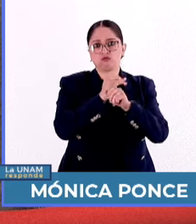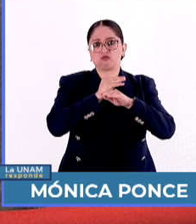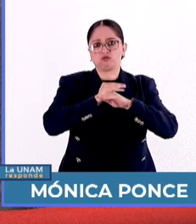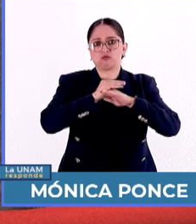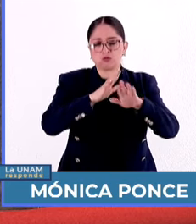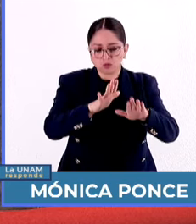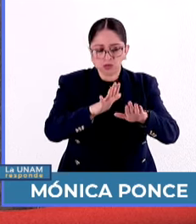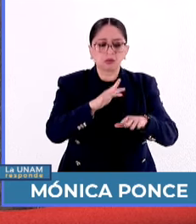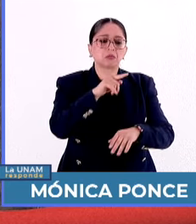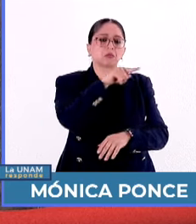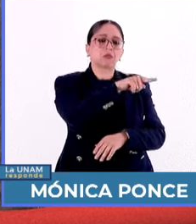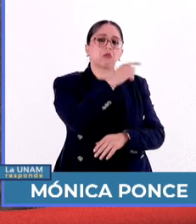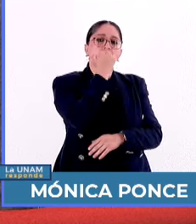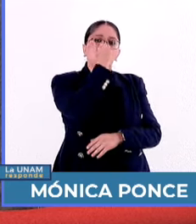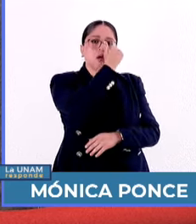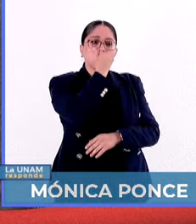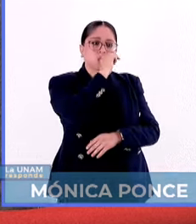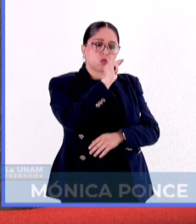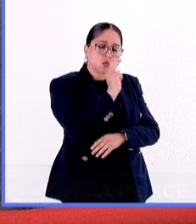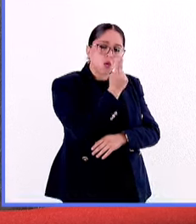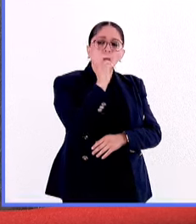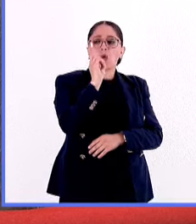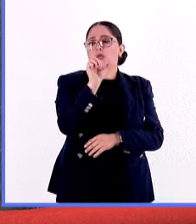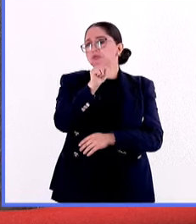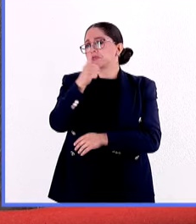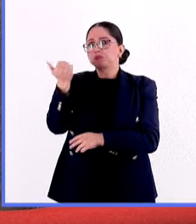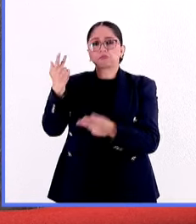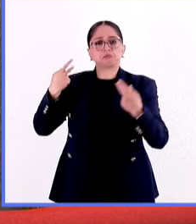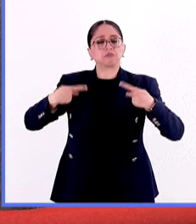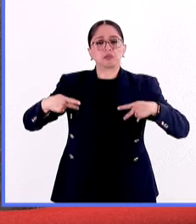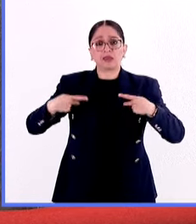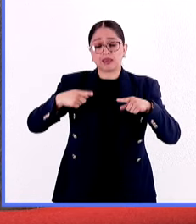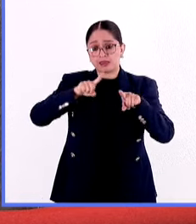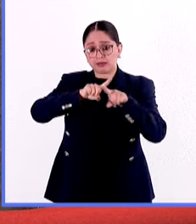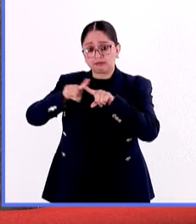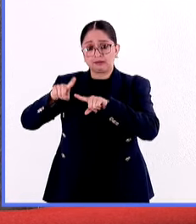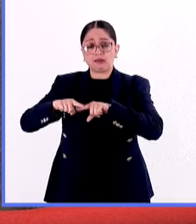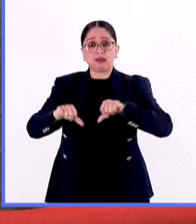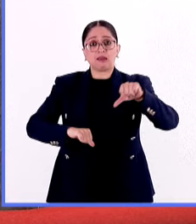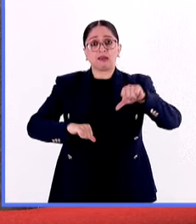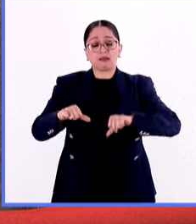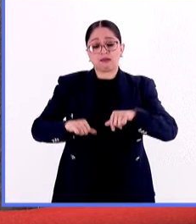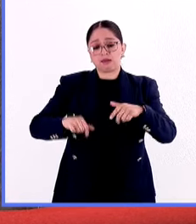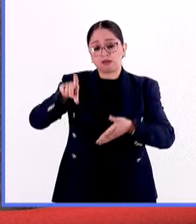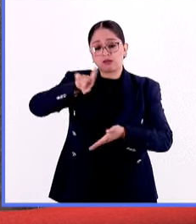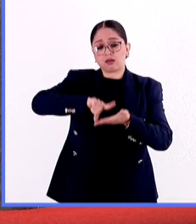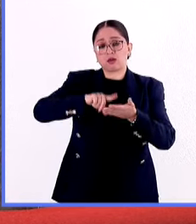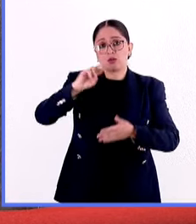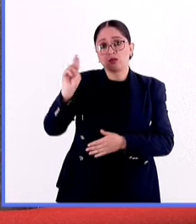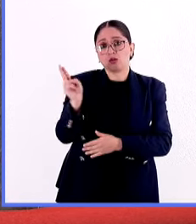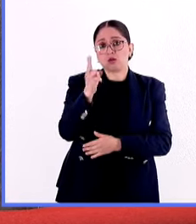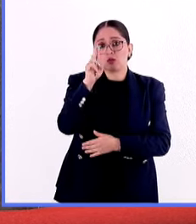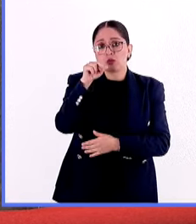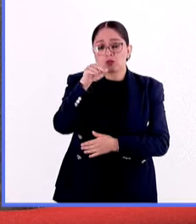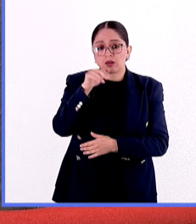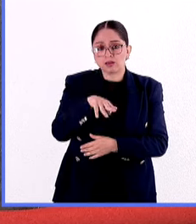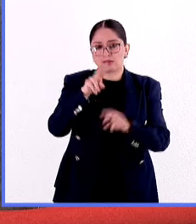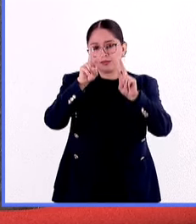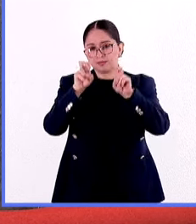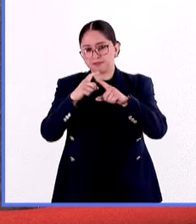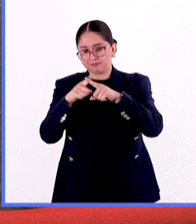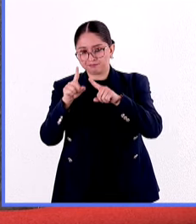con universitarios como con el público en general todas esas tareas que lleva a cabo nuestra universidad desde distintas áreas del conocimiento.